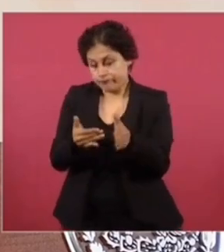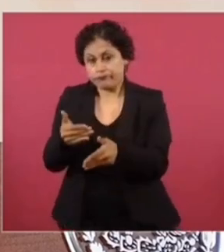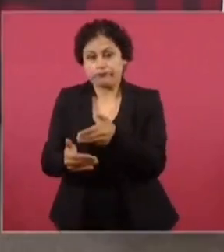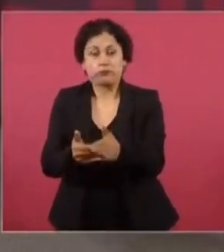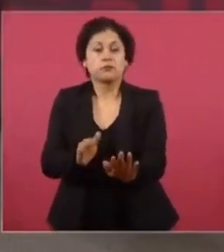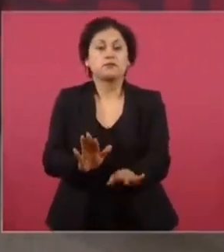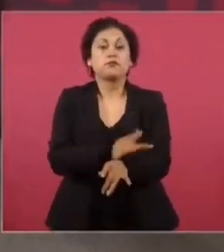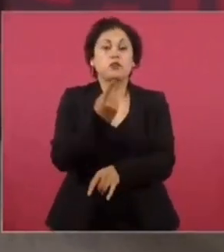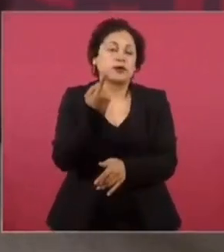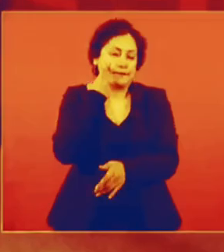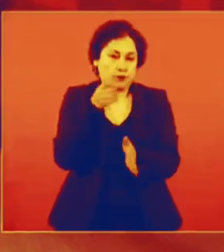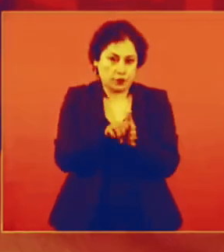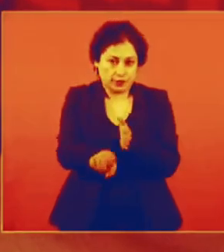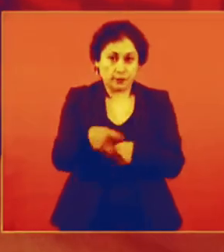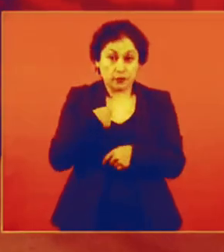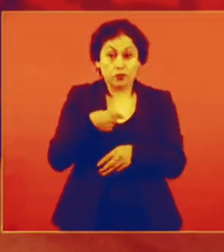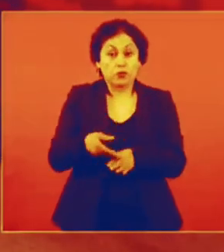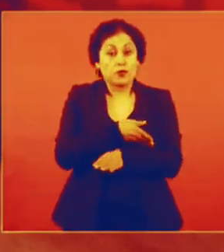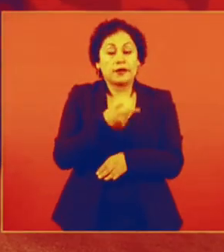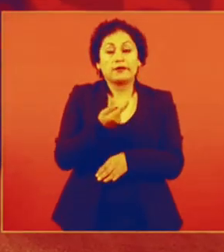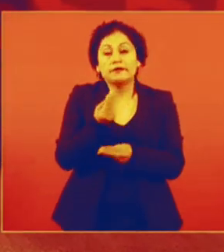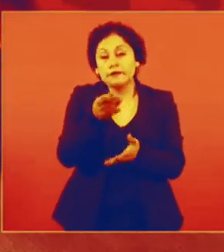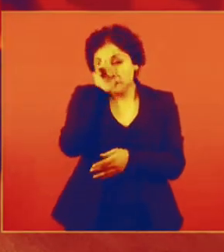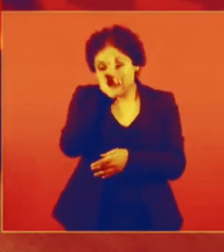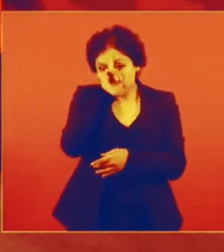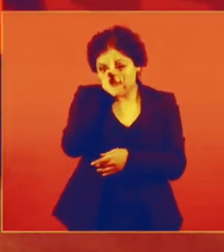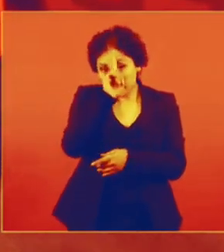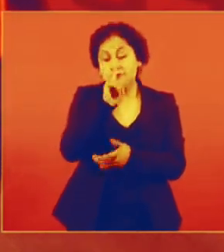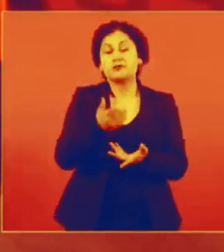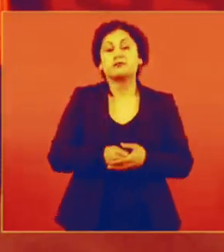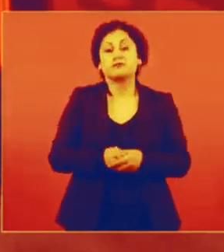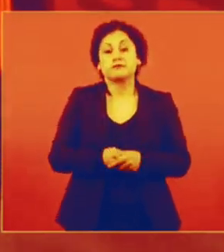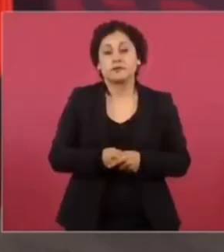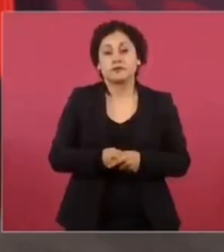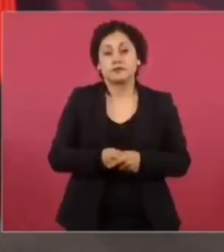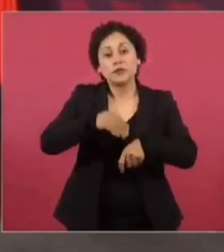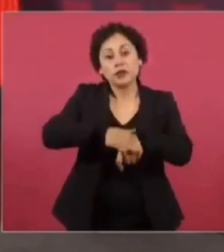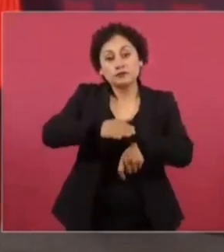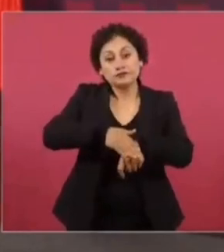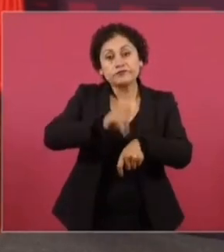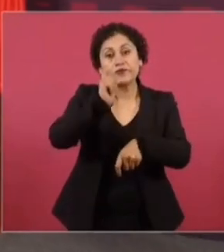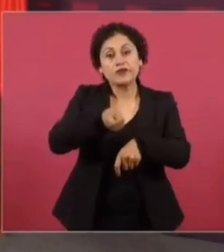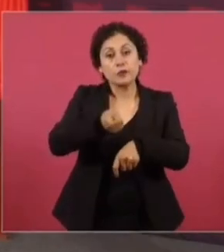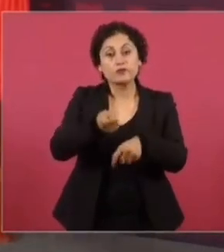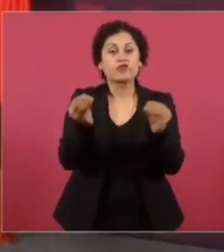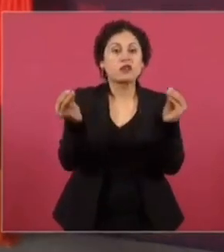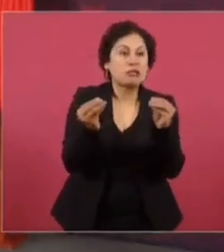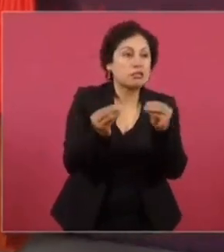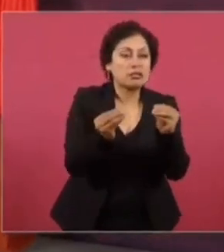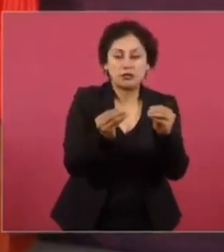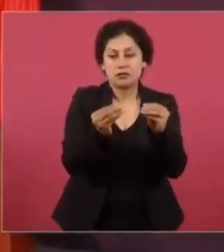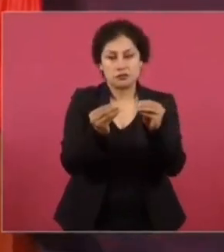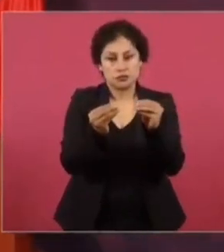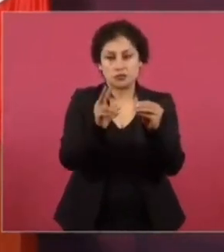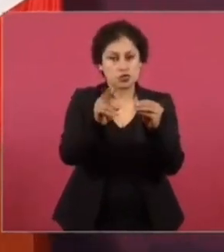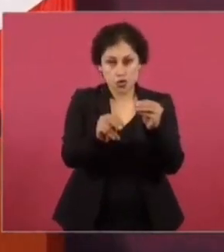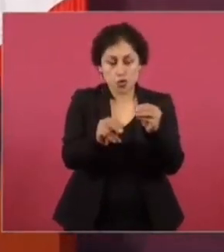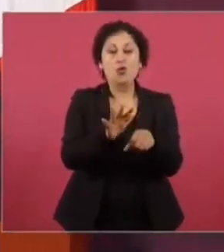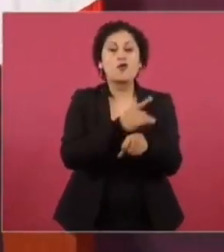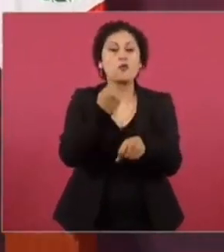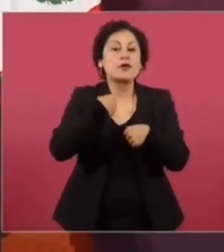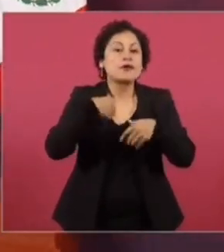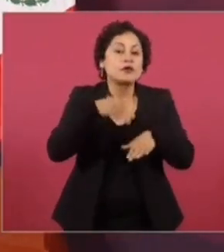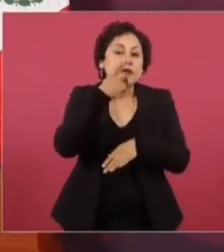Porque yo, por ejemplo, recomendé que no se debatiera, porque lo iban a utilizar